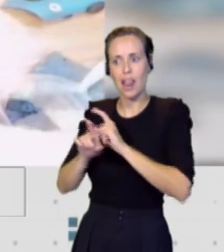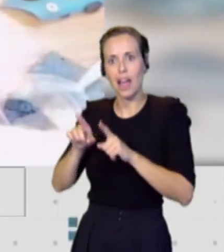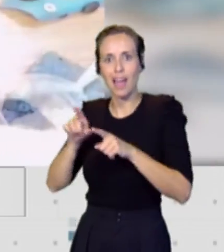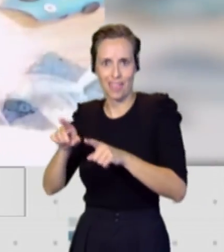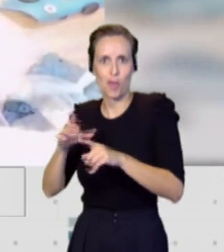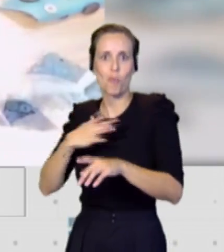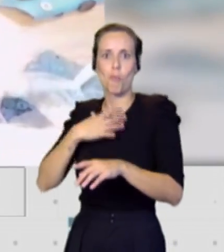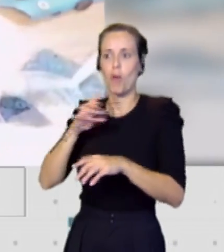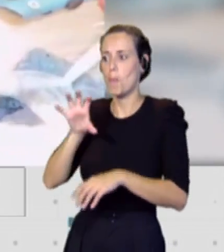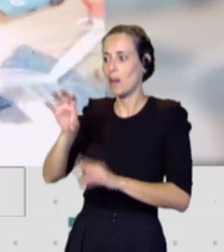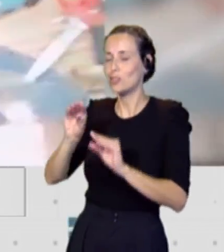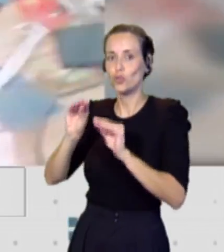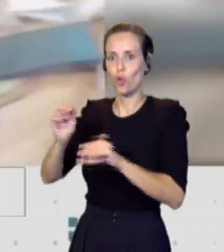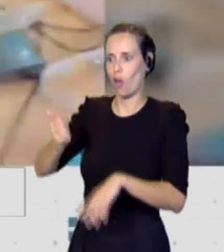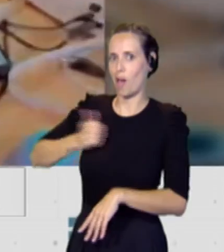atractivos que tiene ese país?